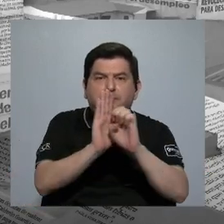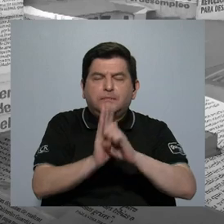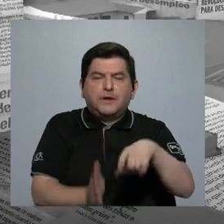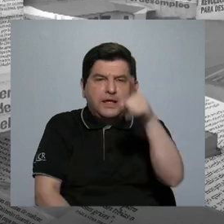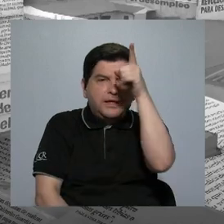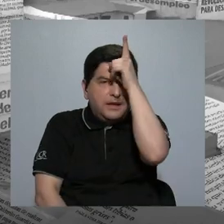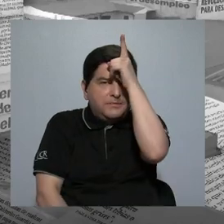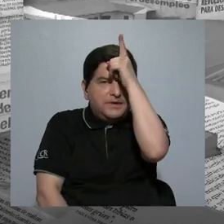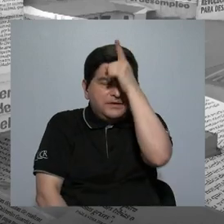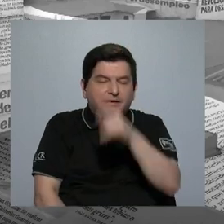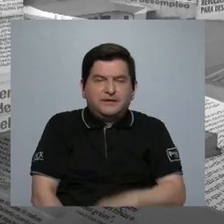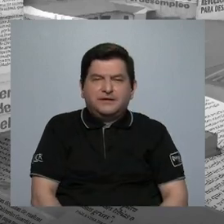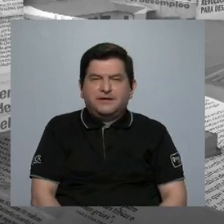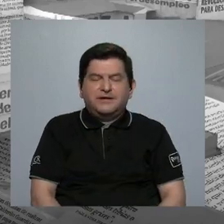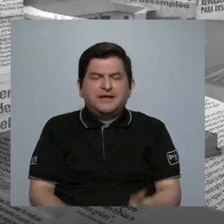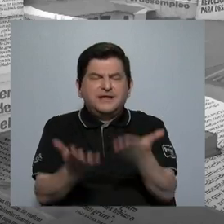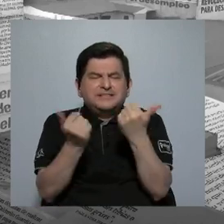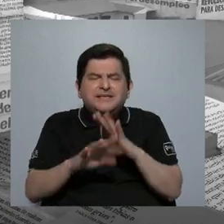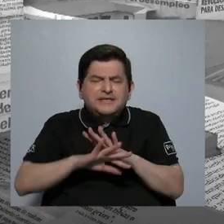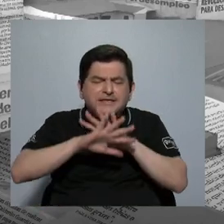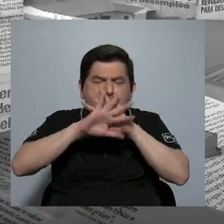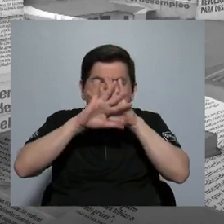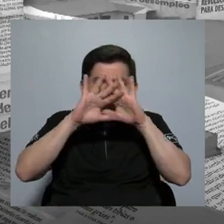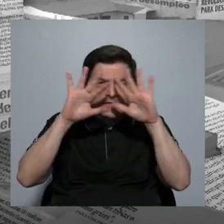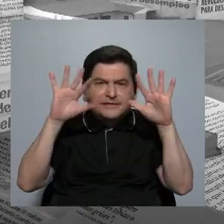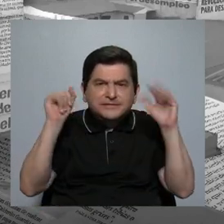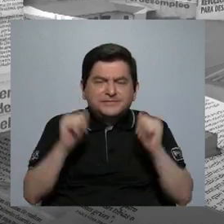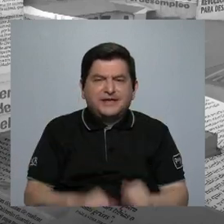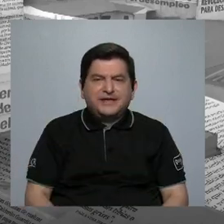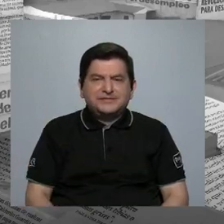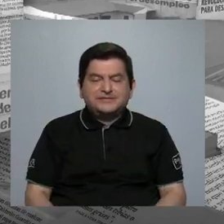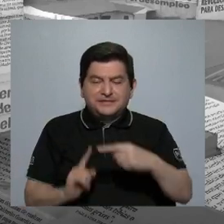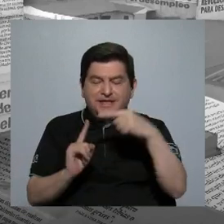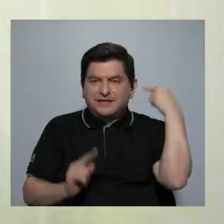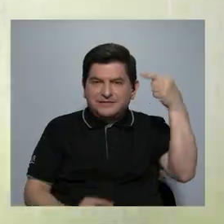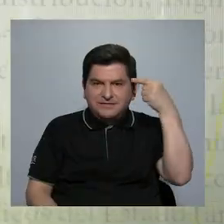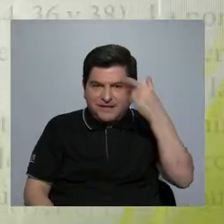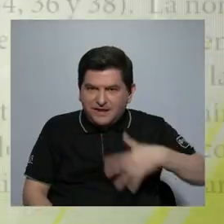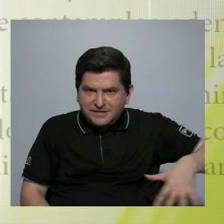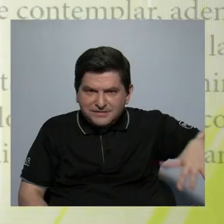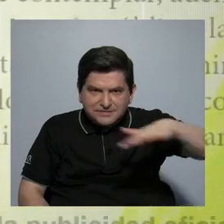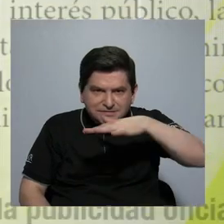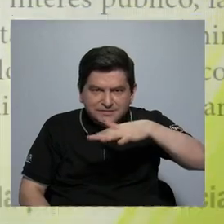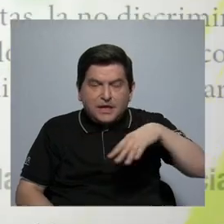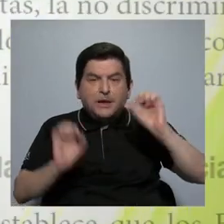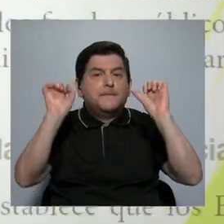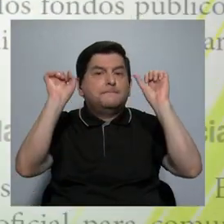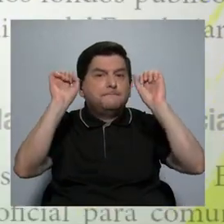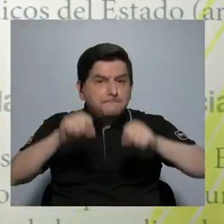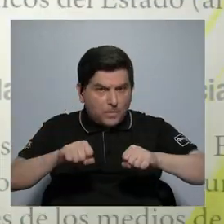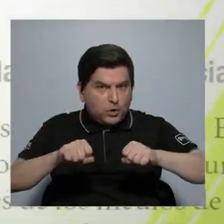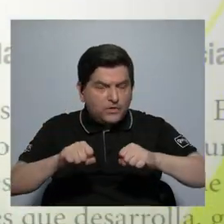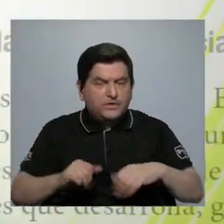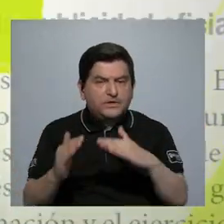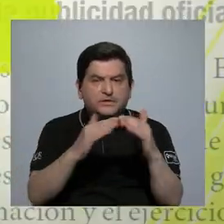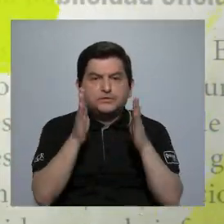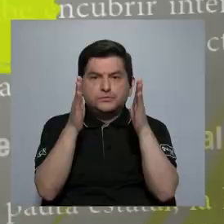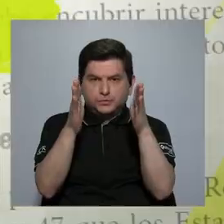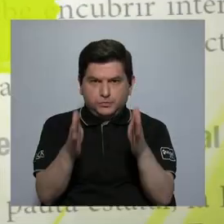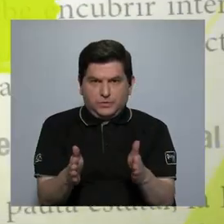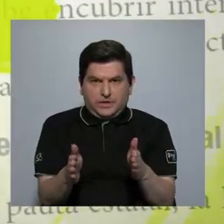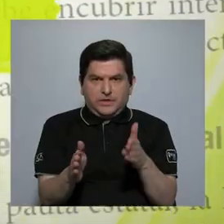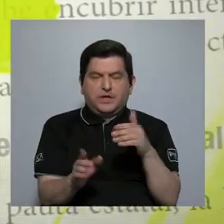como Alemania, es que se busque la transparencia por parte del Estado para poder que los